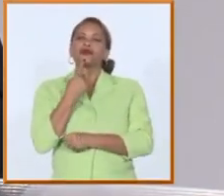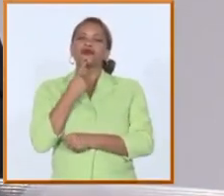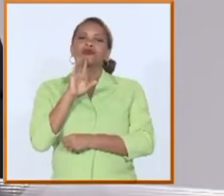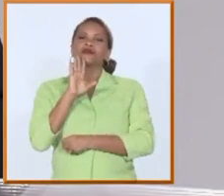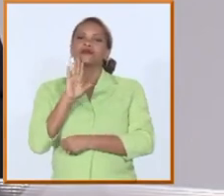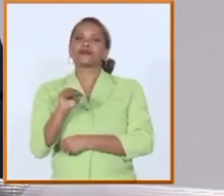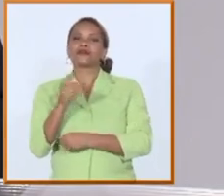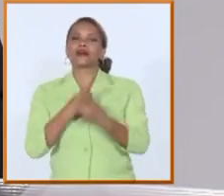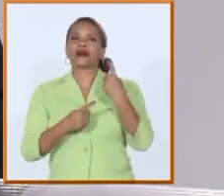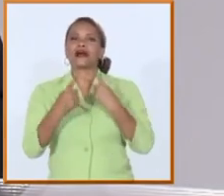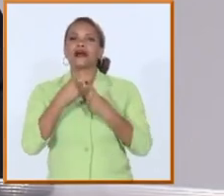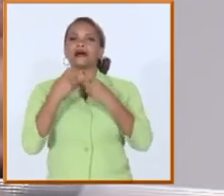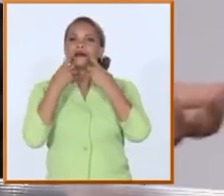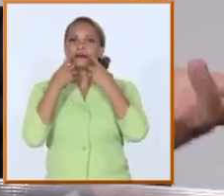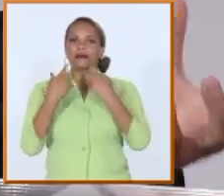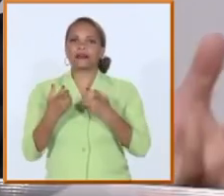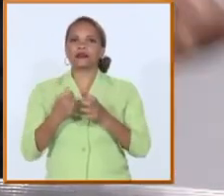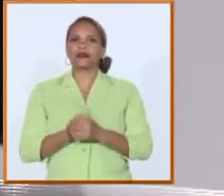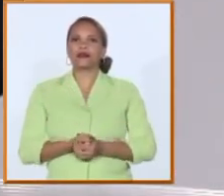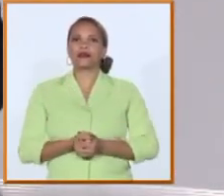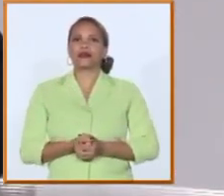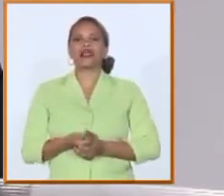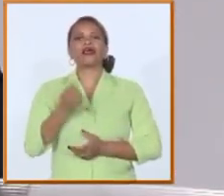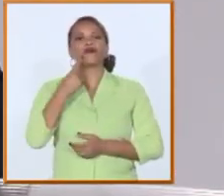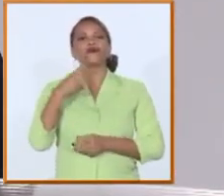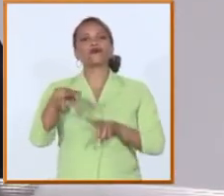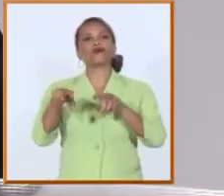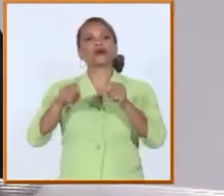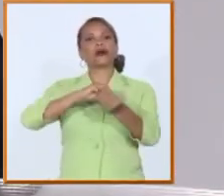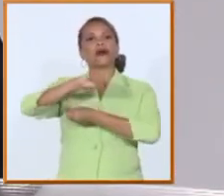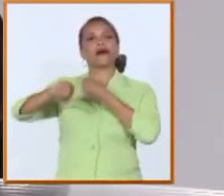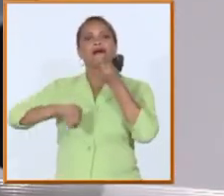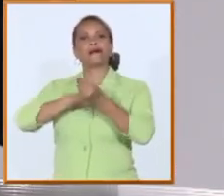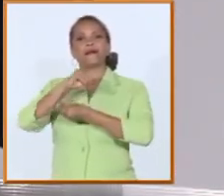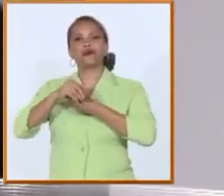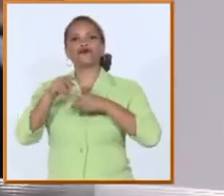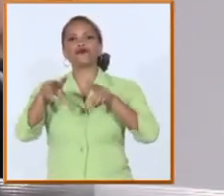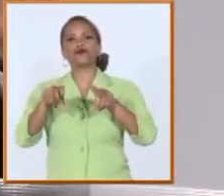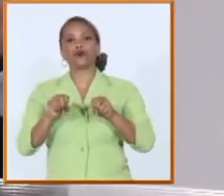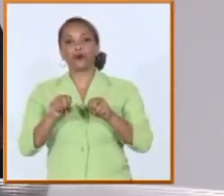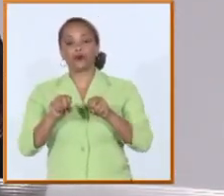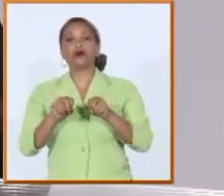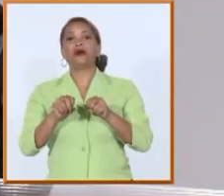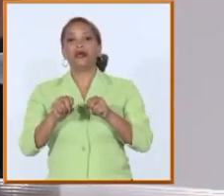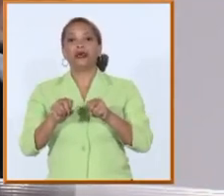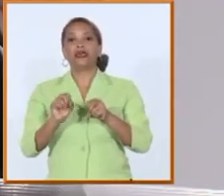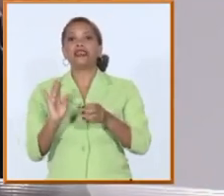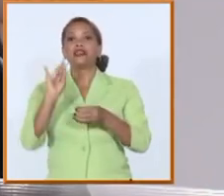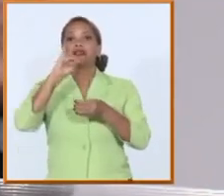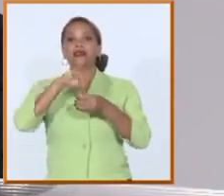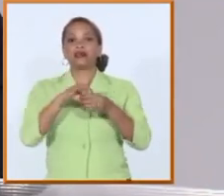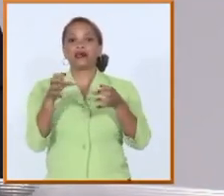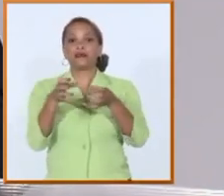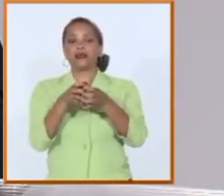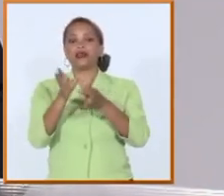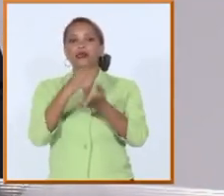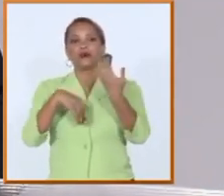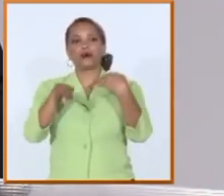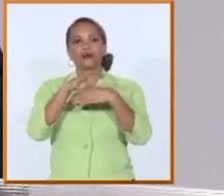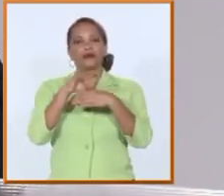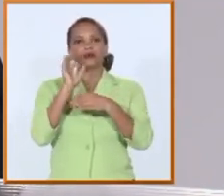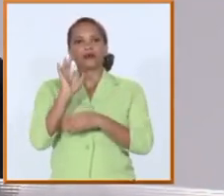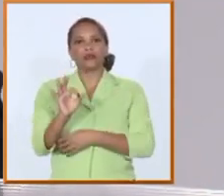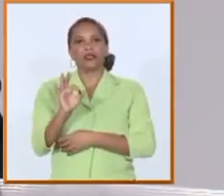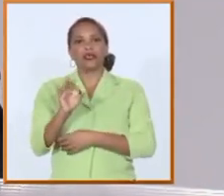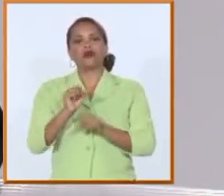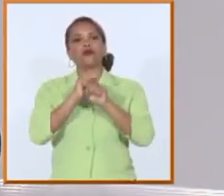marcó una nueva transformación en esa actividad integralmente en la educación superior es el tema de la adopción de un